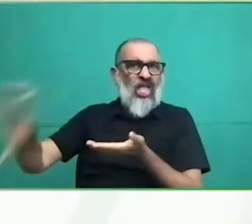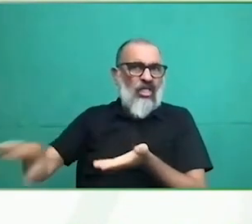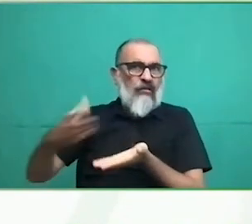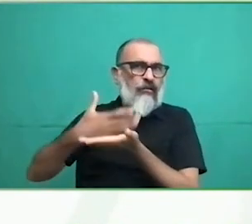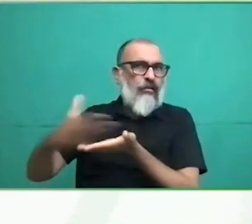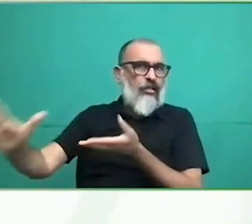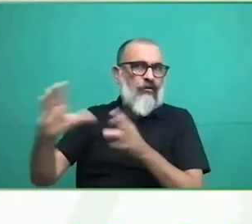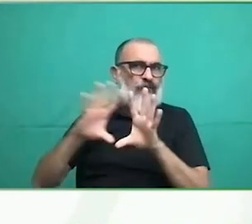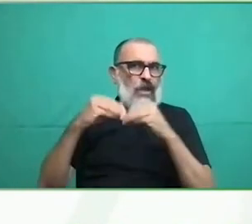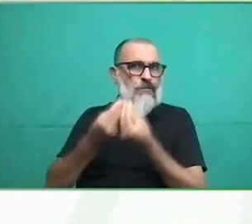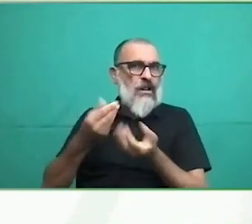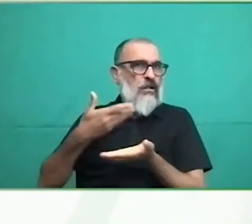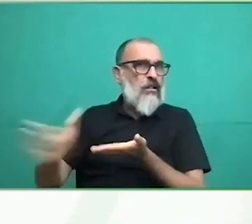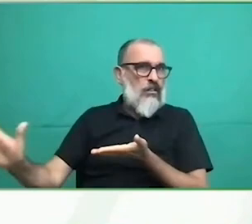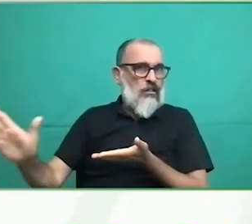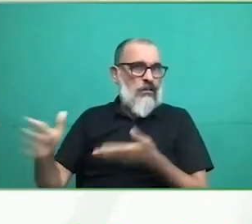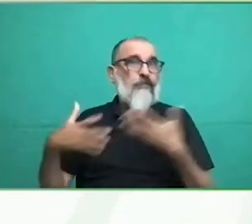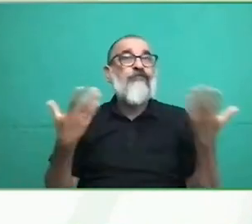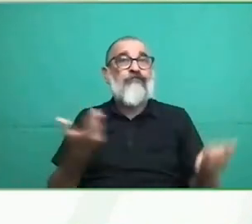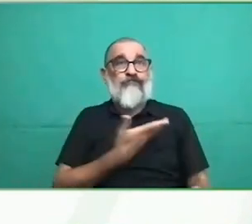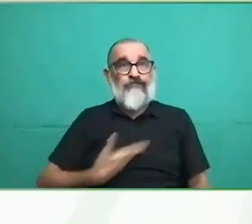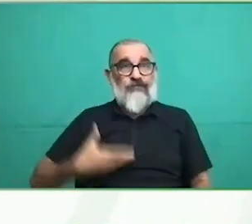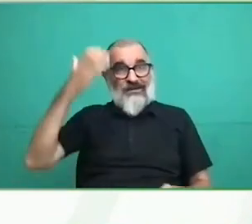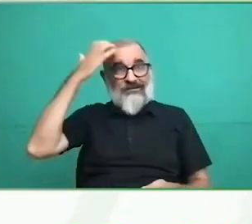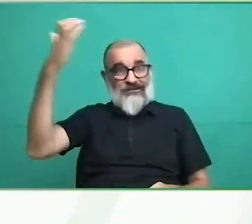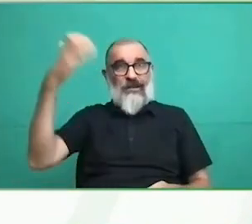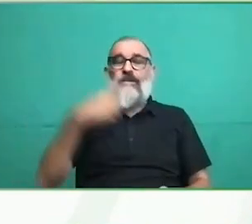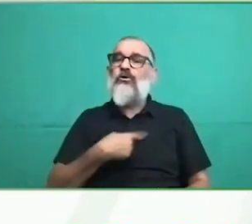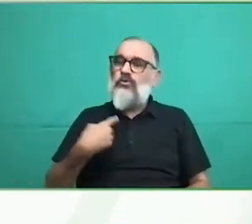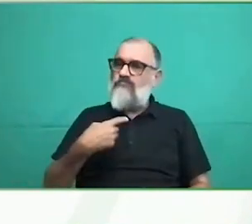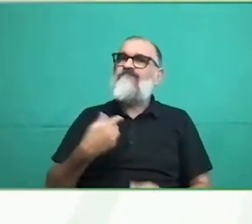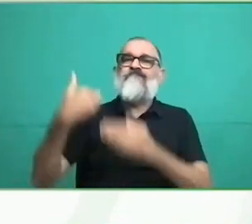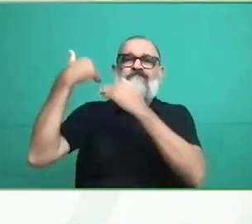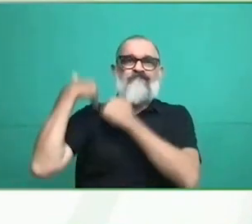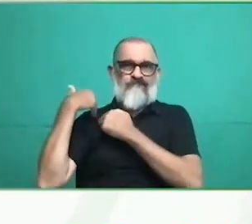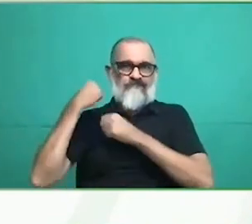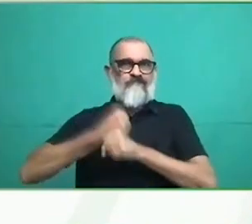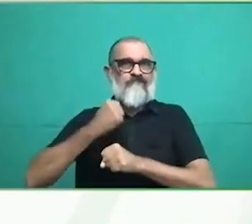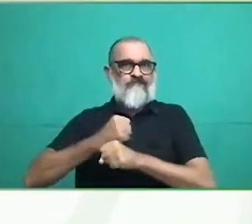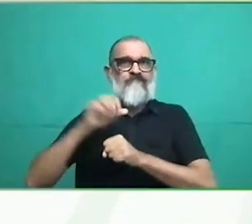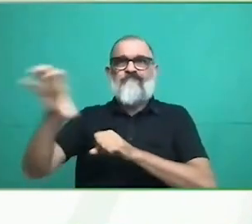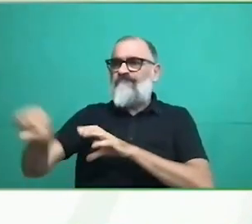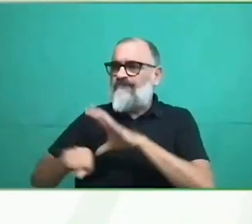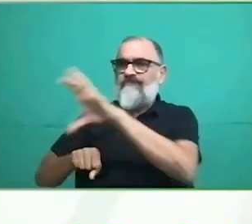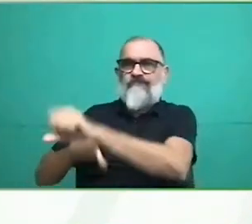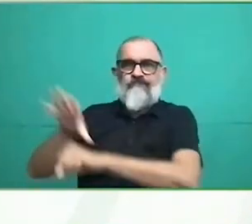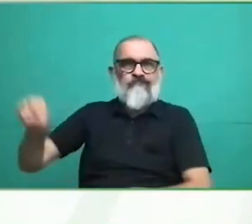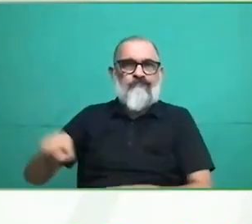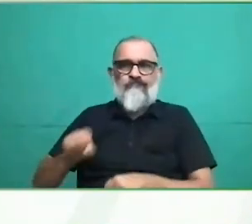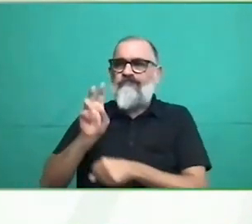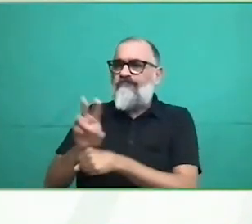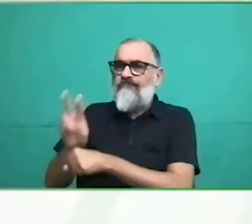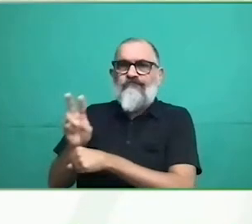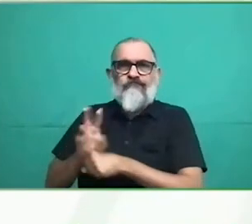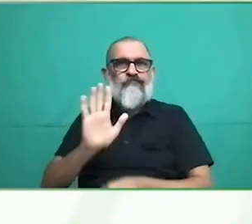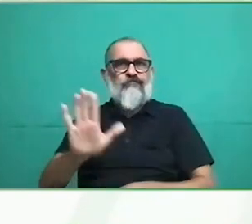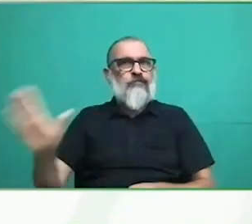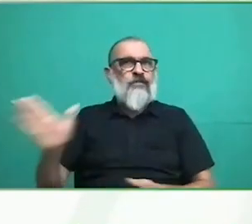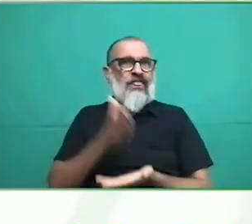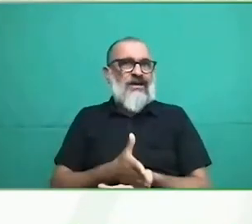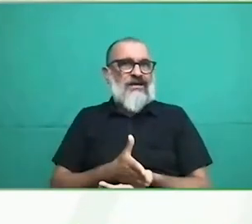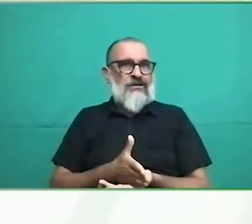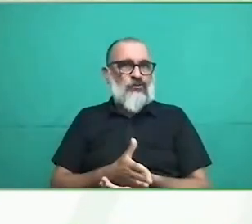La anterior. Nosotros en el Perú, mediante decreto legislativo 1384,